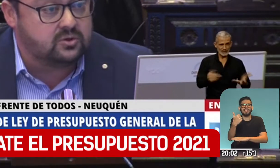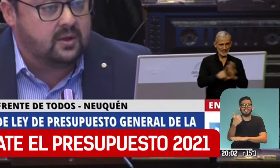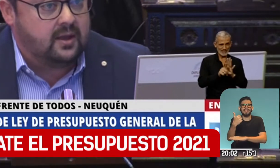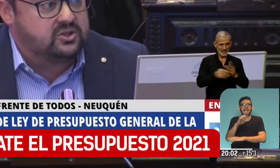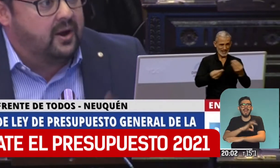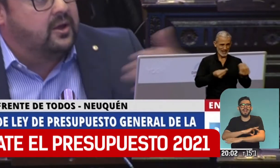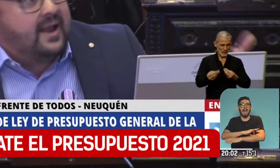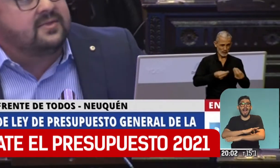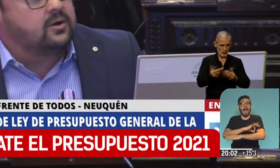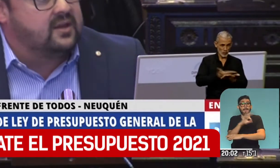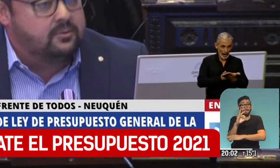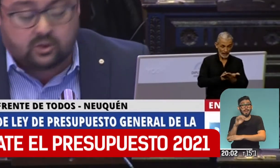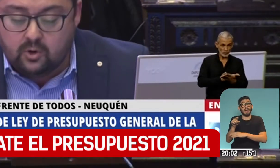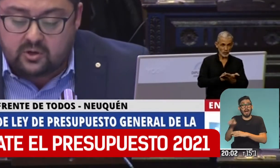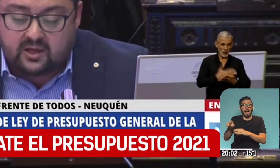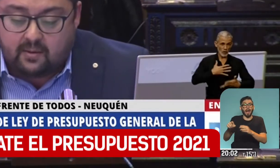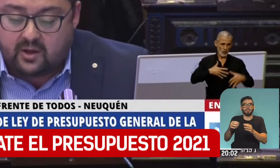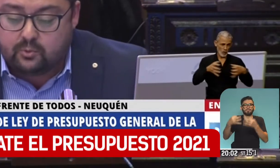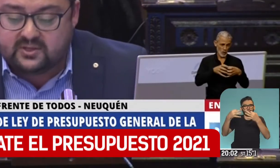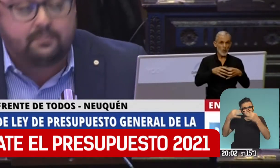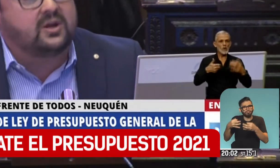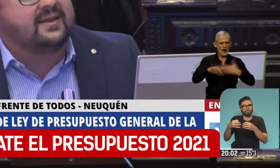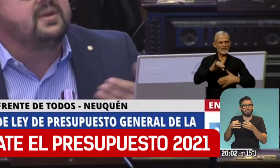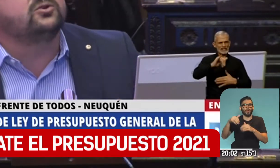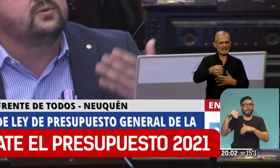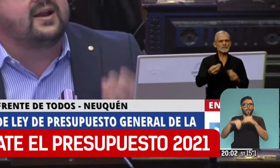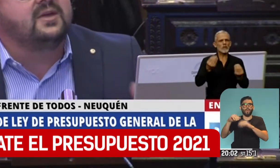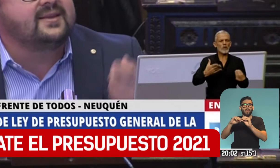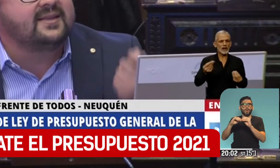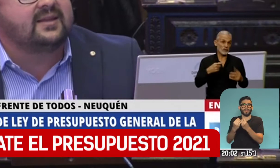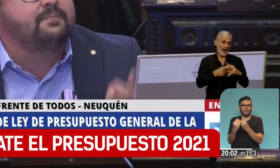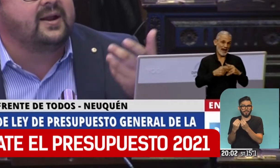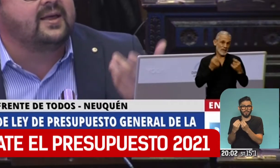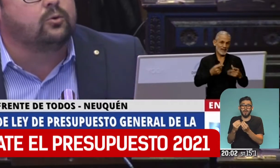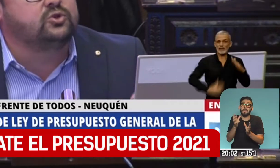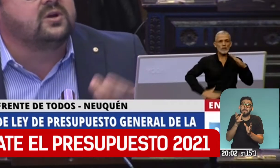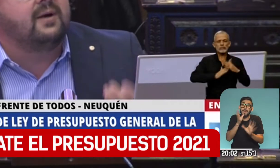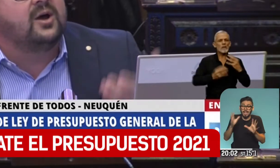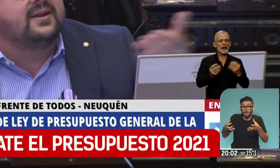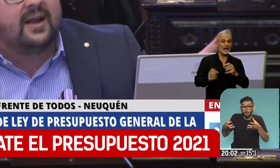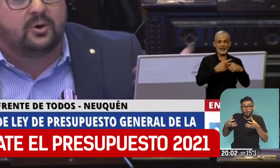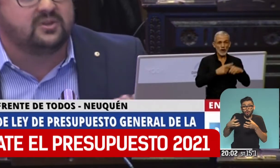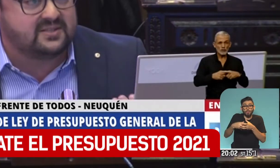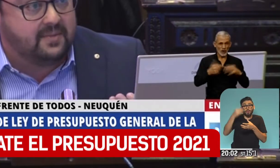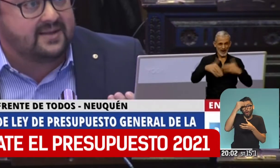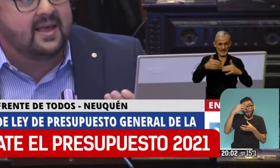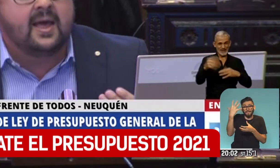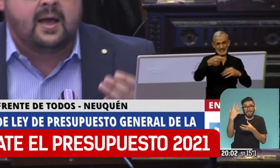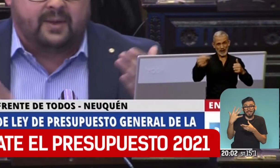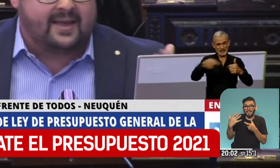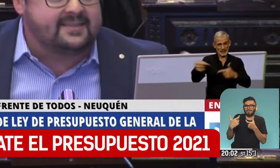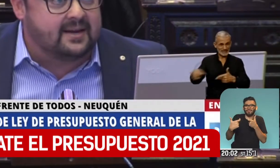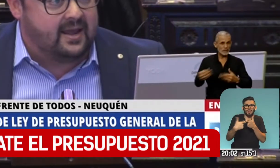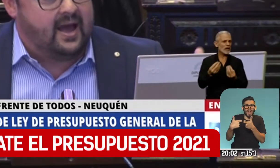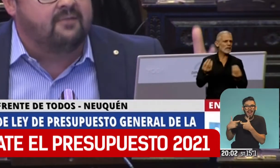la mañana cuando finalmente se haga la votación. Todo indica que el oficialismo, junto con los aliados, tiene 138